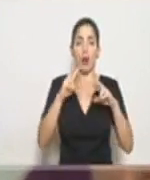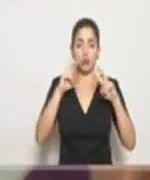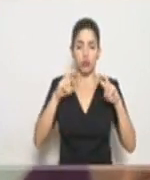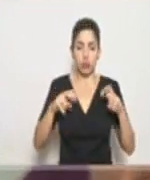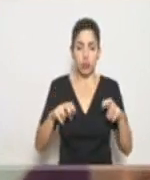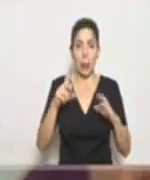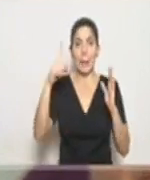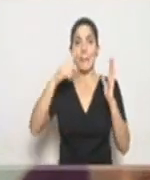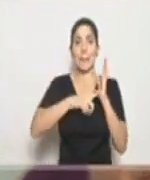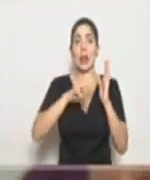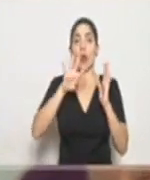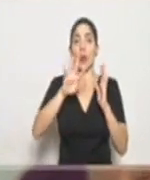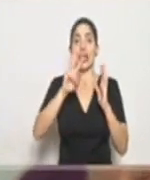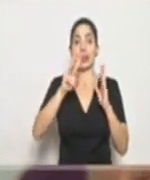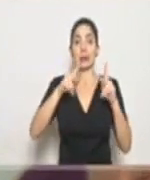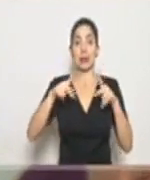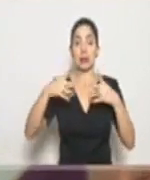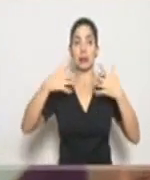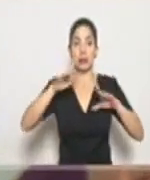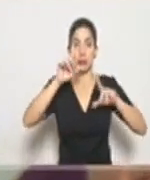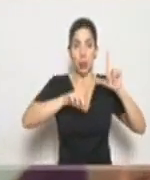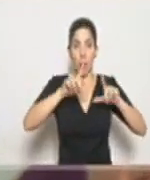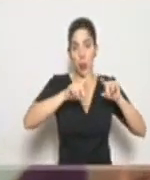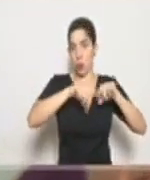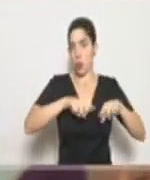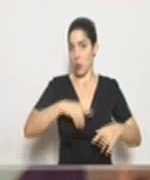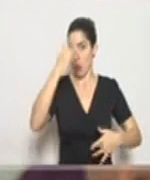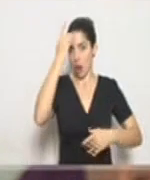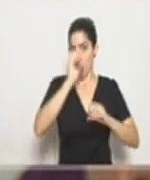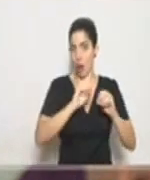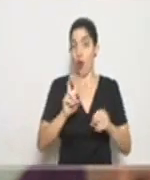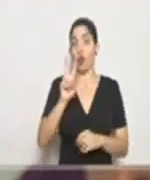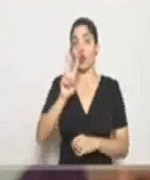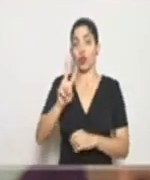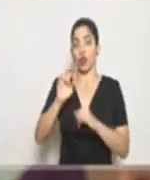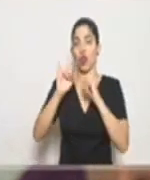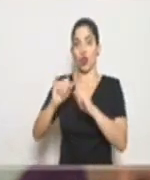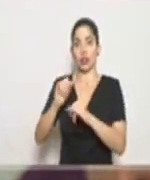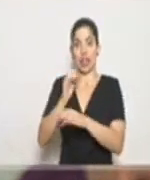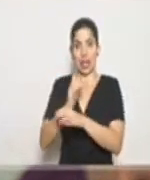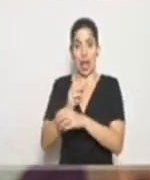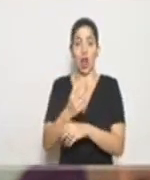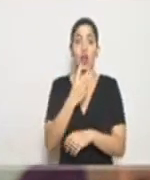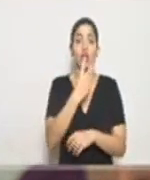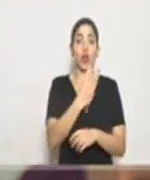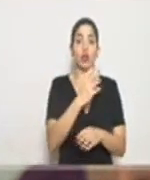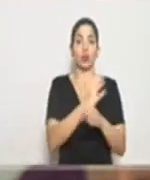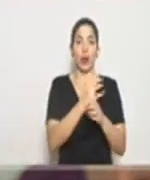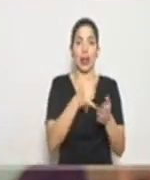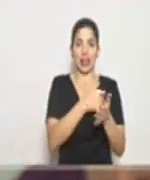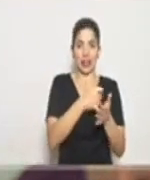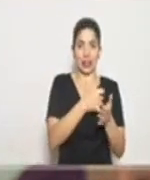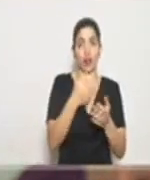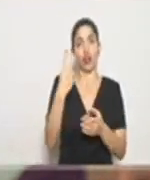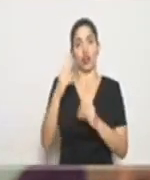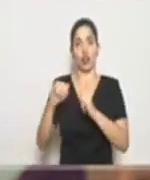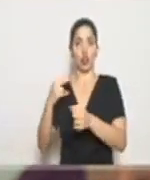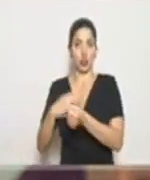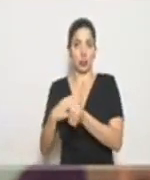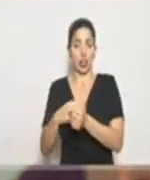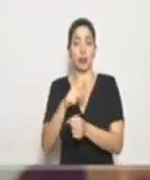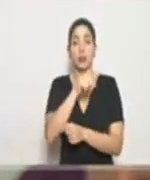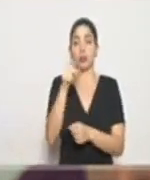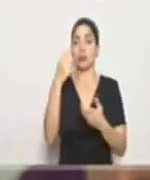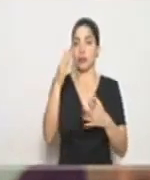.046 personas. Seis personas se encuentran internadas, dos de ellas están en cuidados intensivos. Como ustedes también ya lo saben,